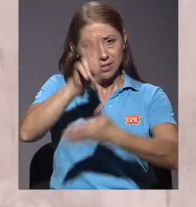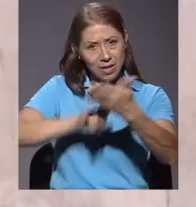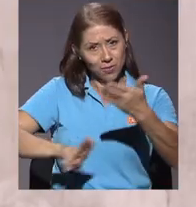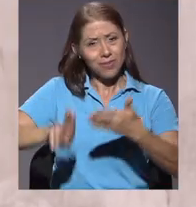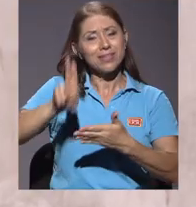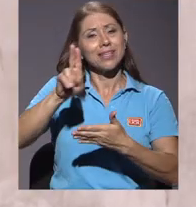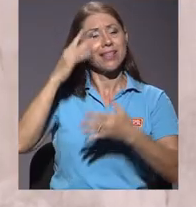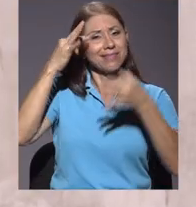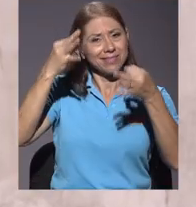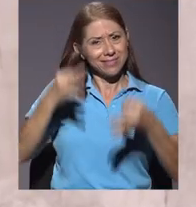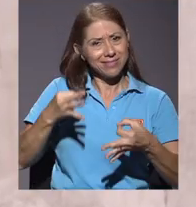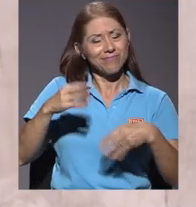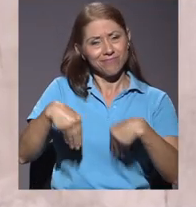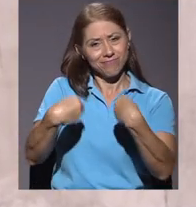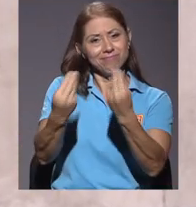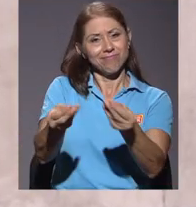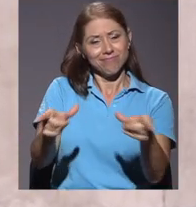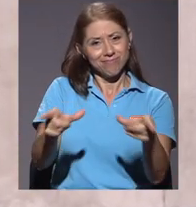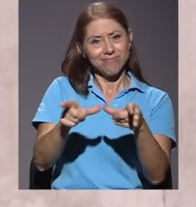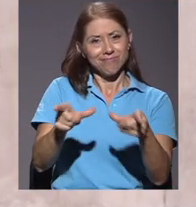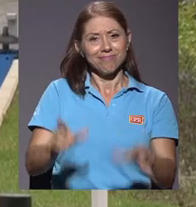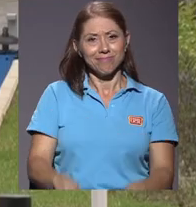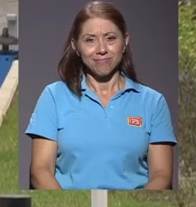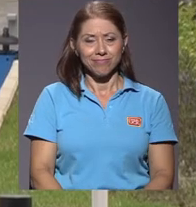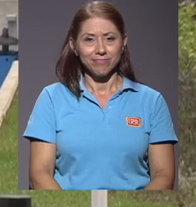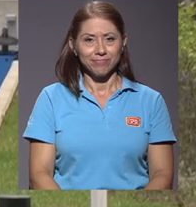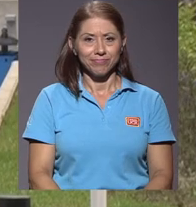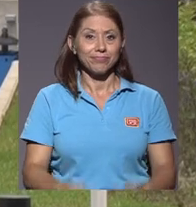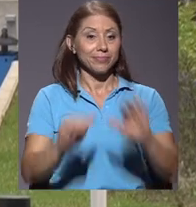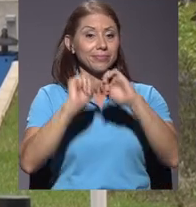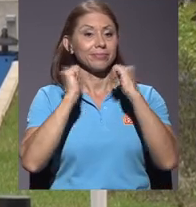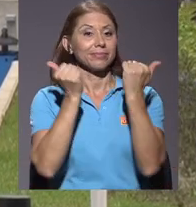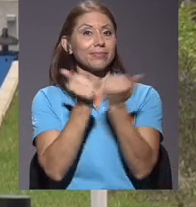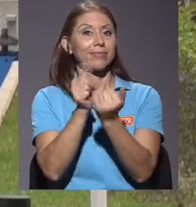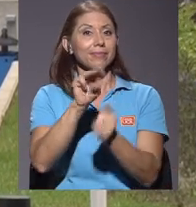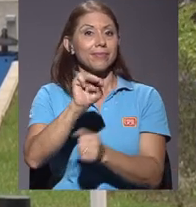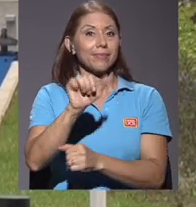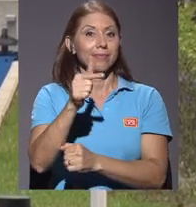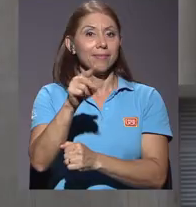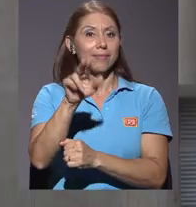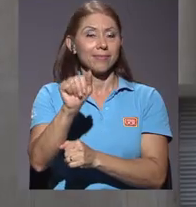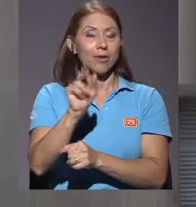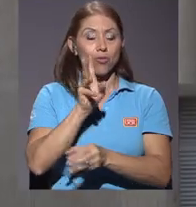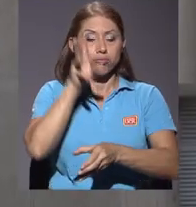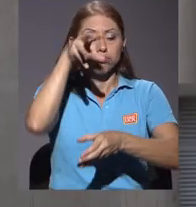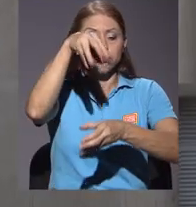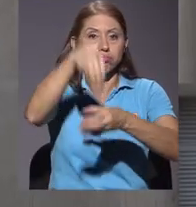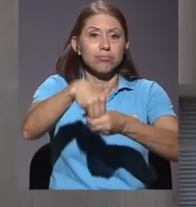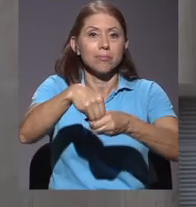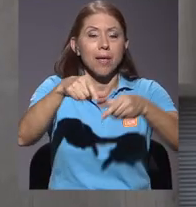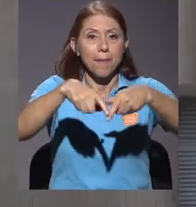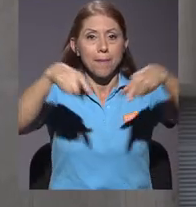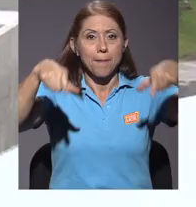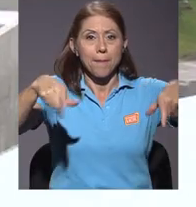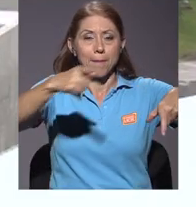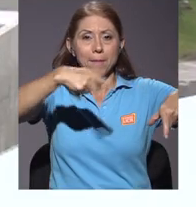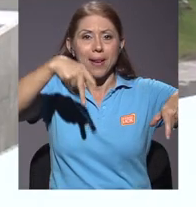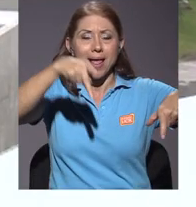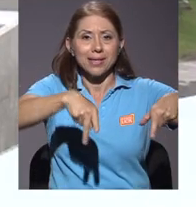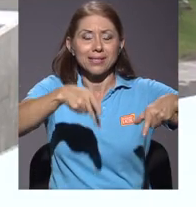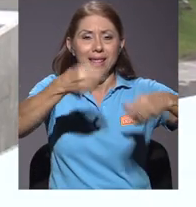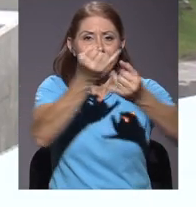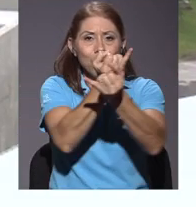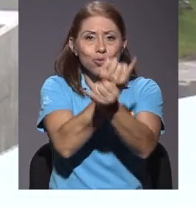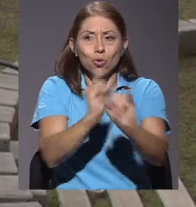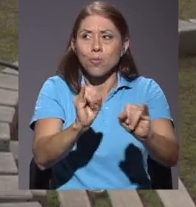universidad haya decidido conferírselos. El Aula Magna forma parte de la Plaza de la Autonomía, un